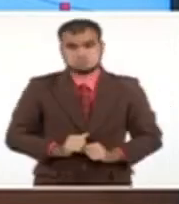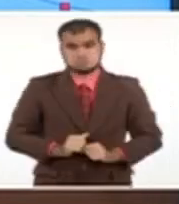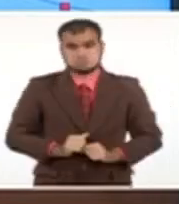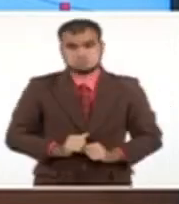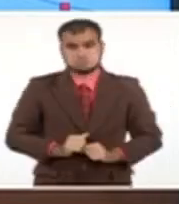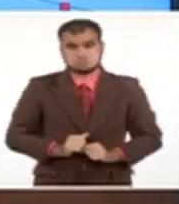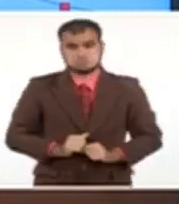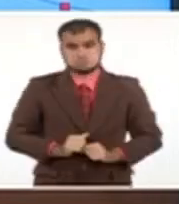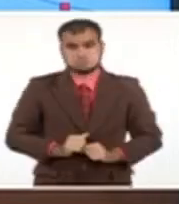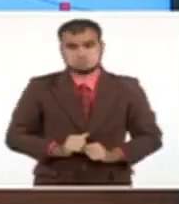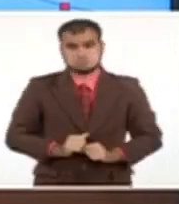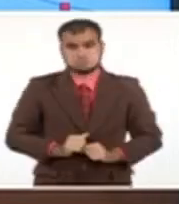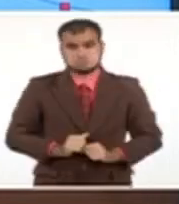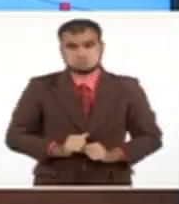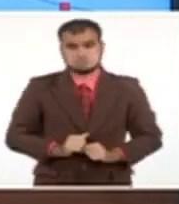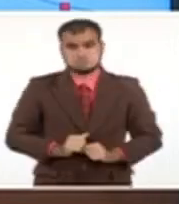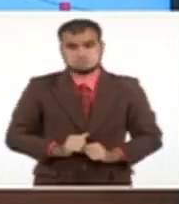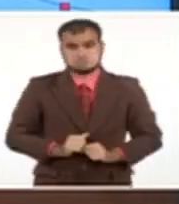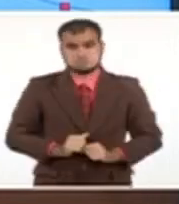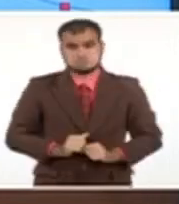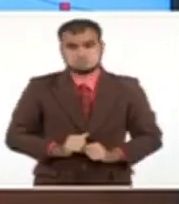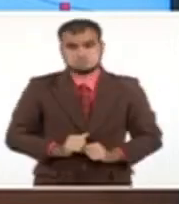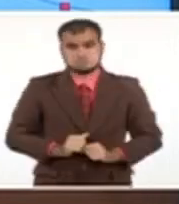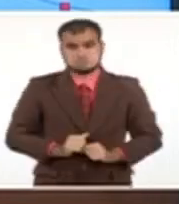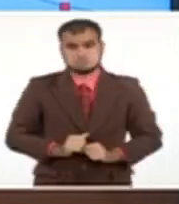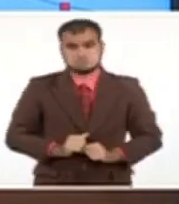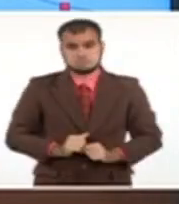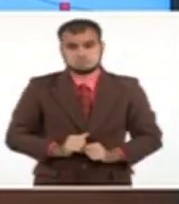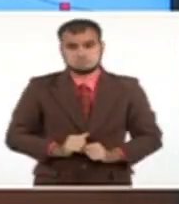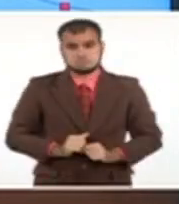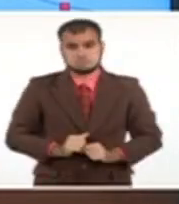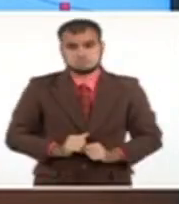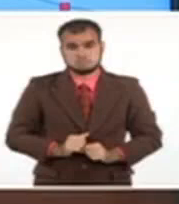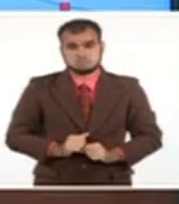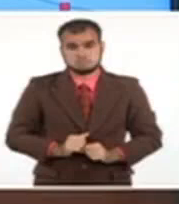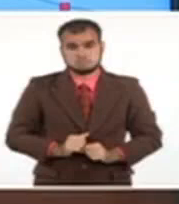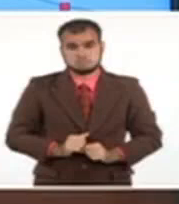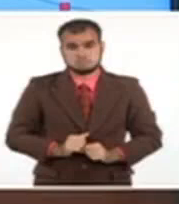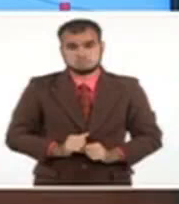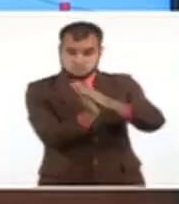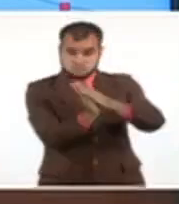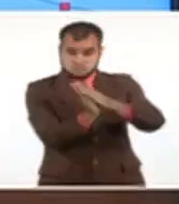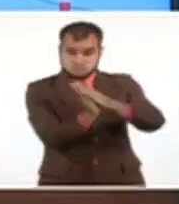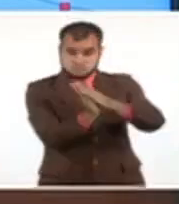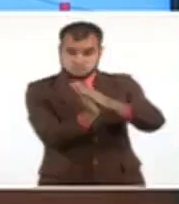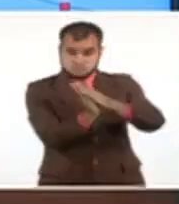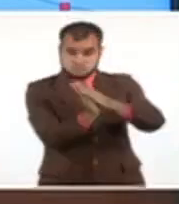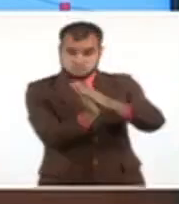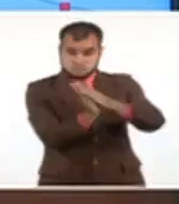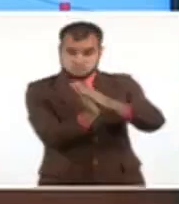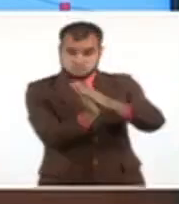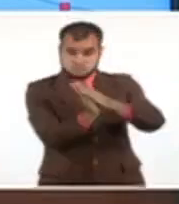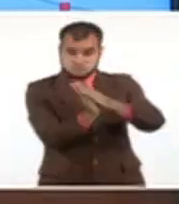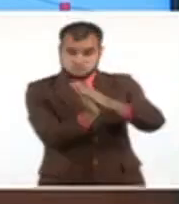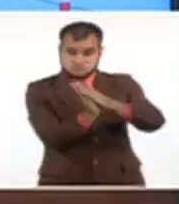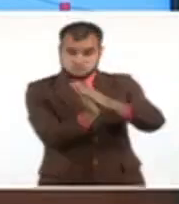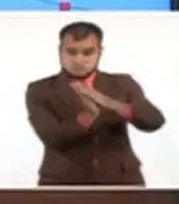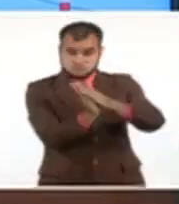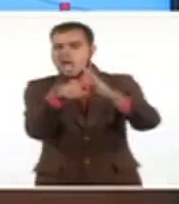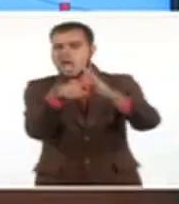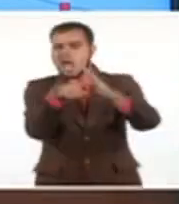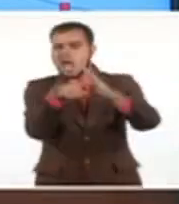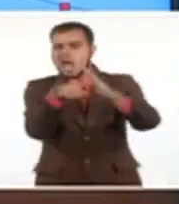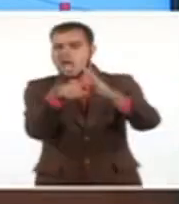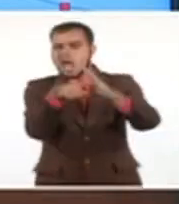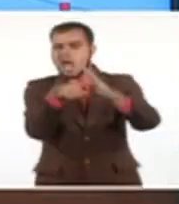claro. Pero bueno, el cono trata de hacer una síntesis de lo que los modelos de pronóstico están diciendo. Y fíjense que es